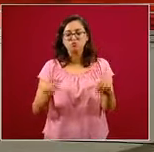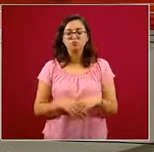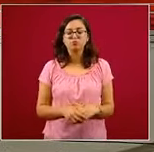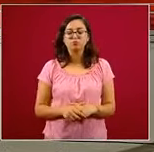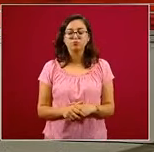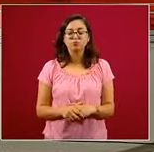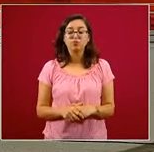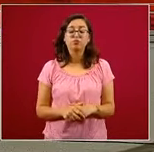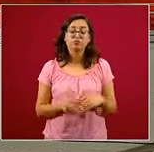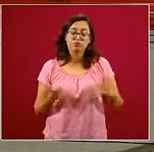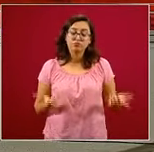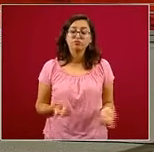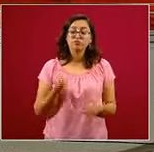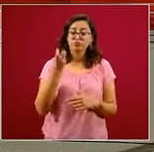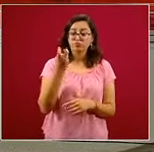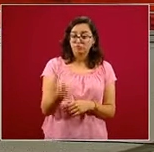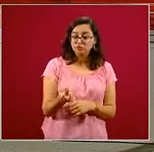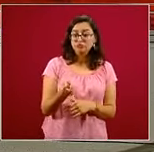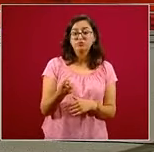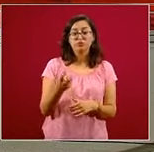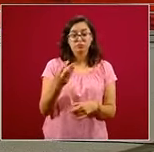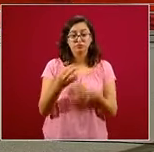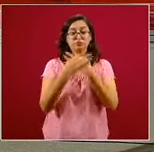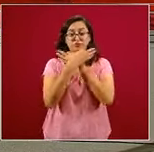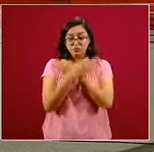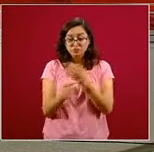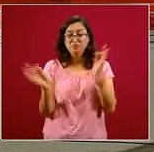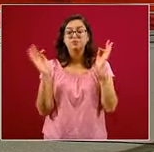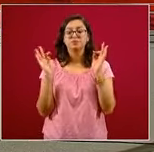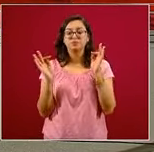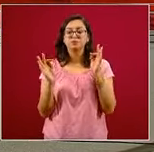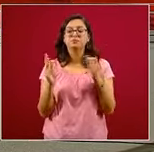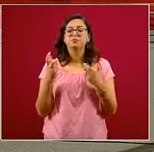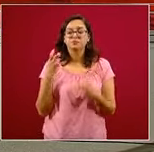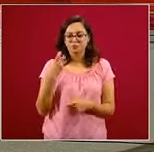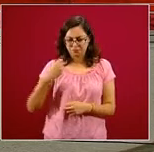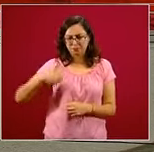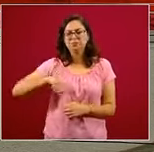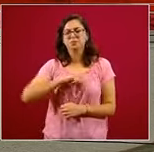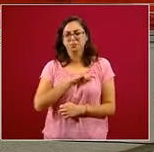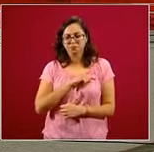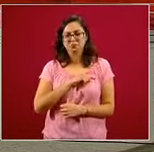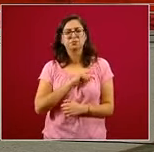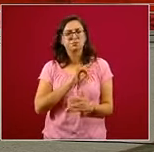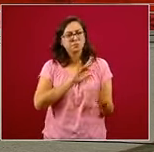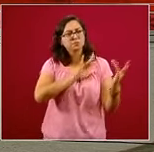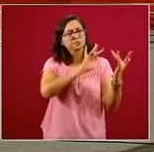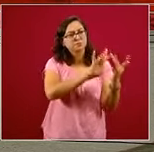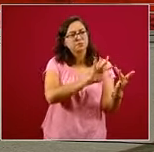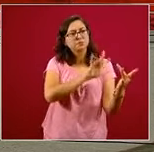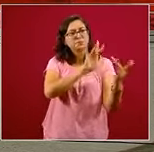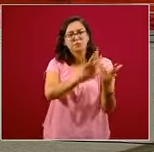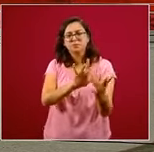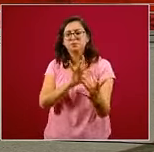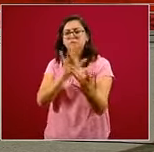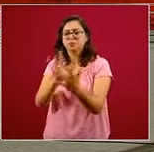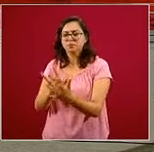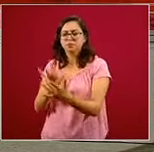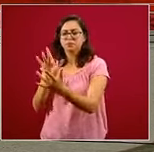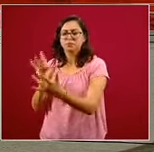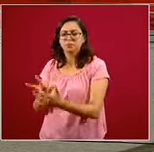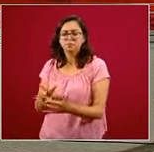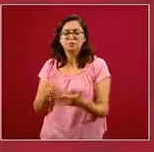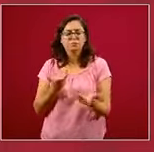Y estaremos, lo anunciamos de una vez, estaremos buscando acercamientos, respetando la soberanía de las entidades